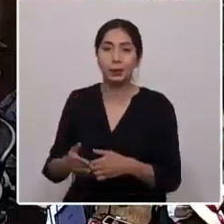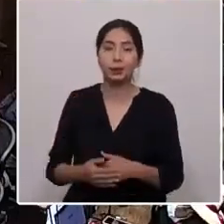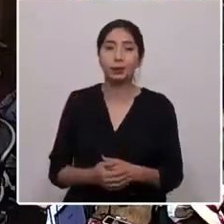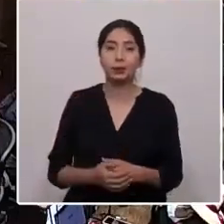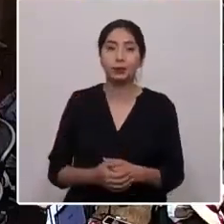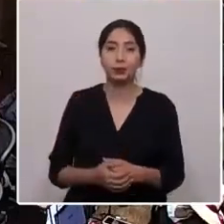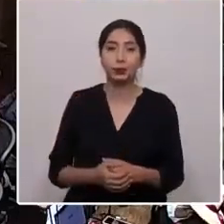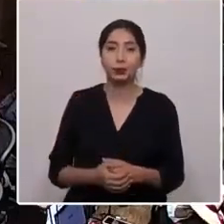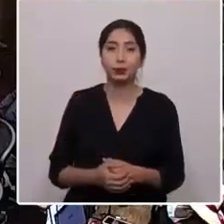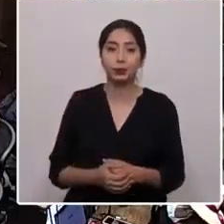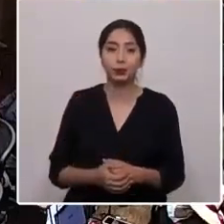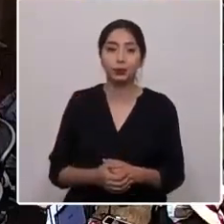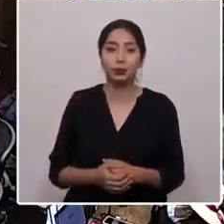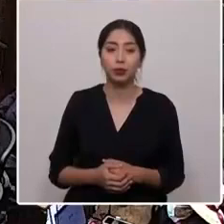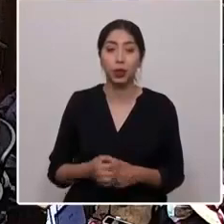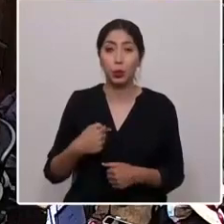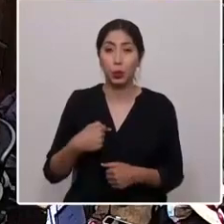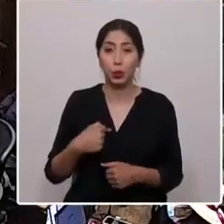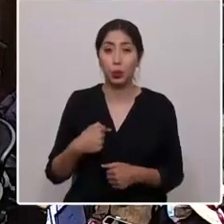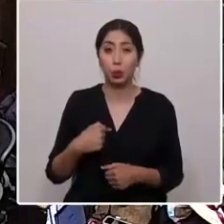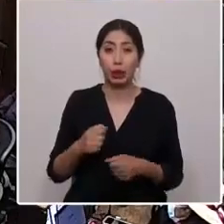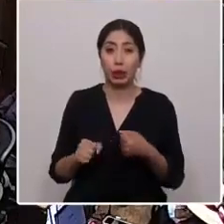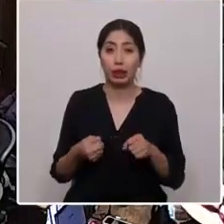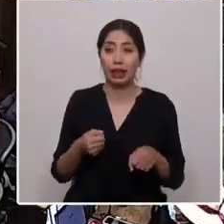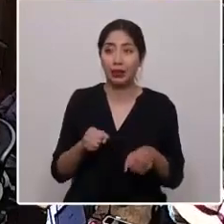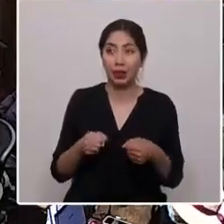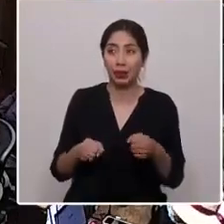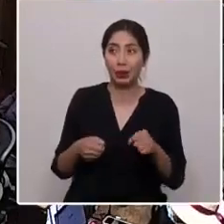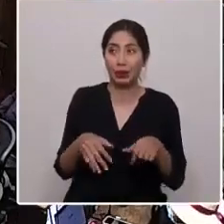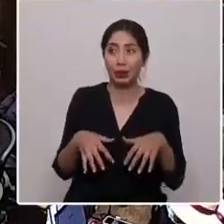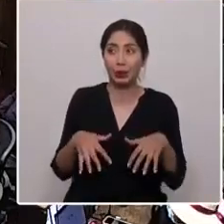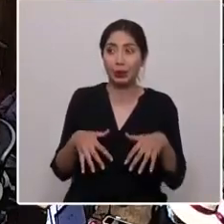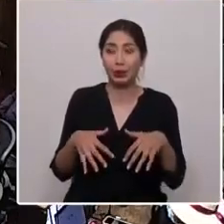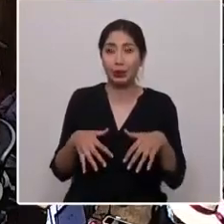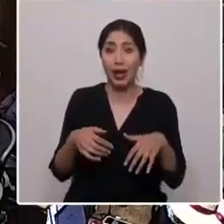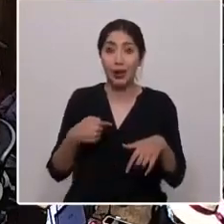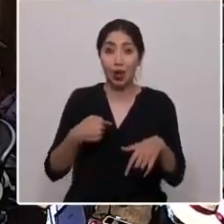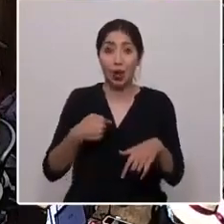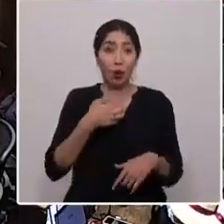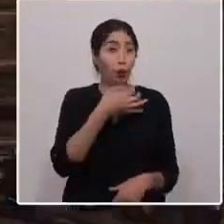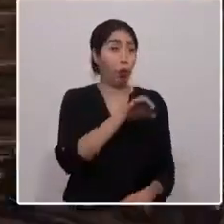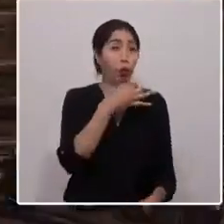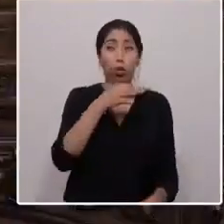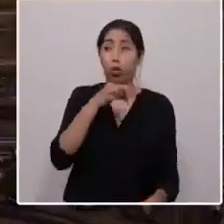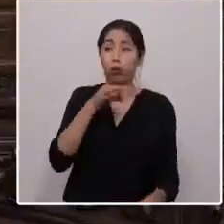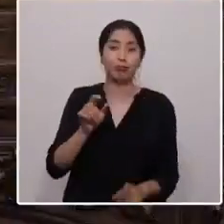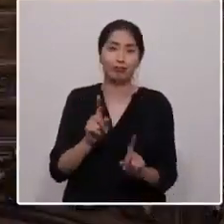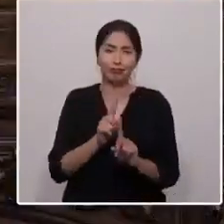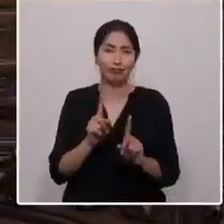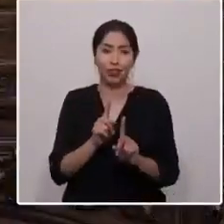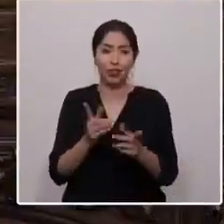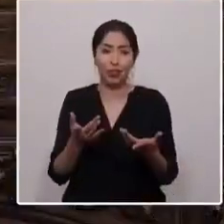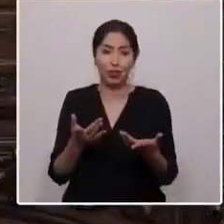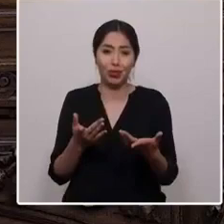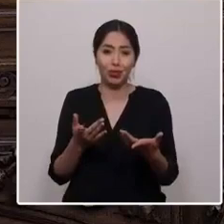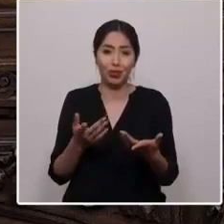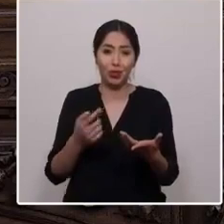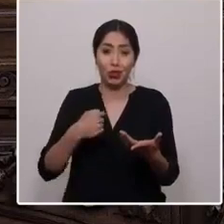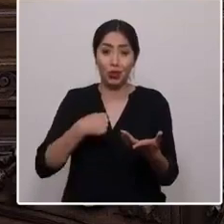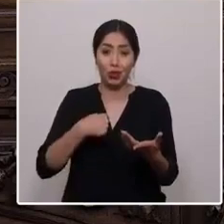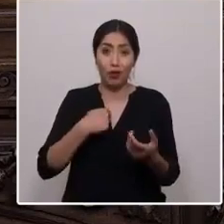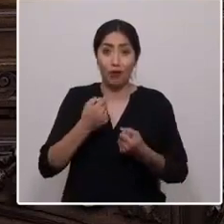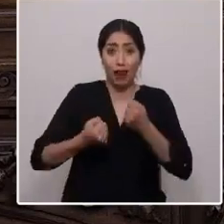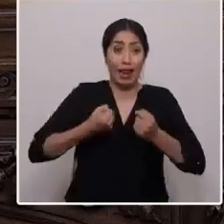Me pongo harto nerviosa para estar aquí. Yo no soy de discurso, ustedes saben que soy de bailar y dar alegría.